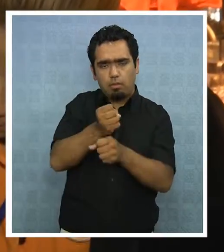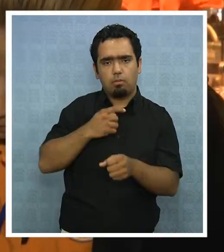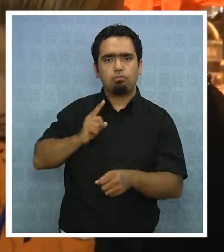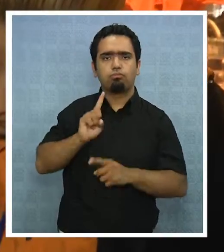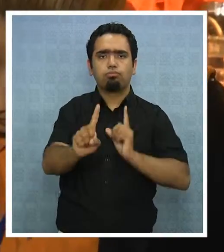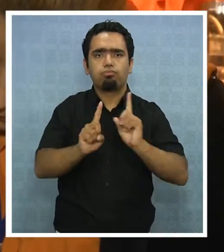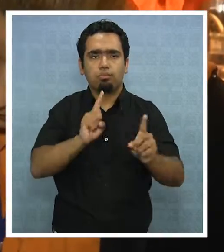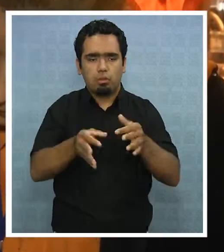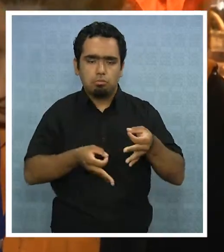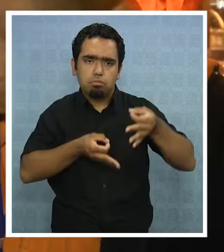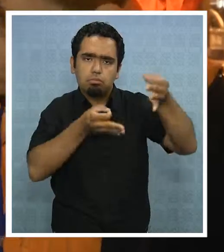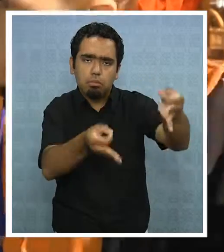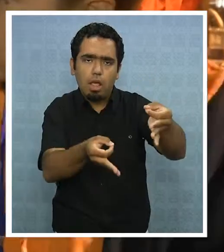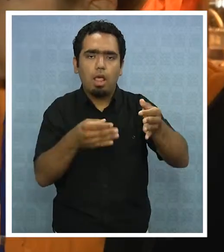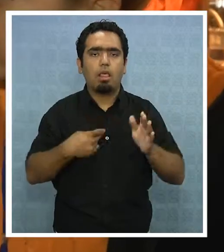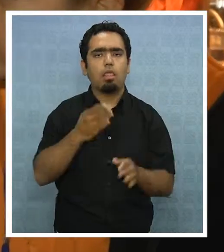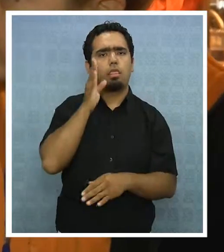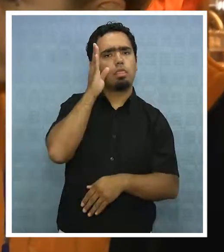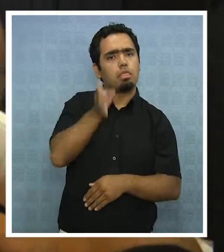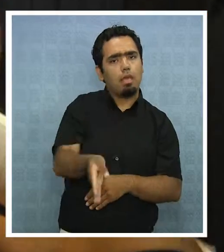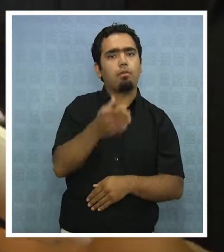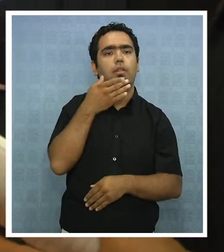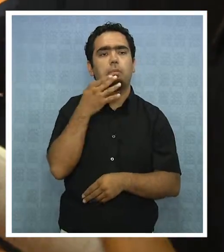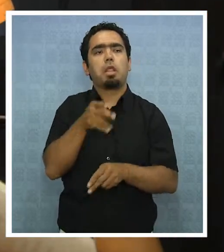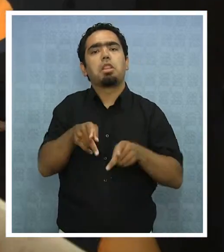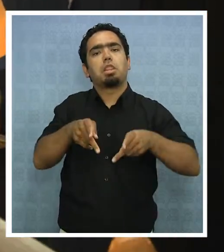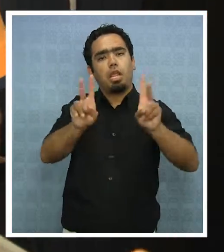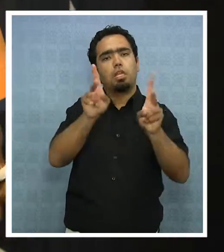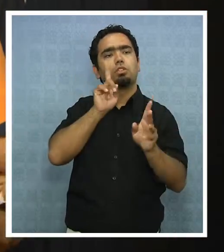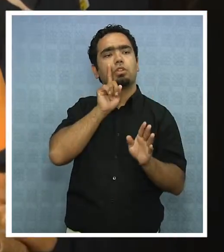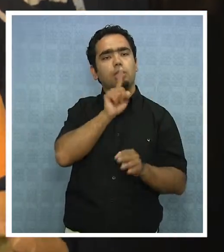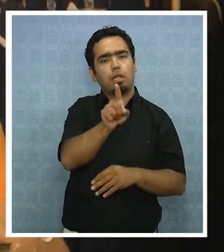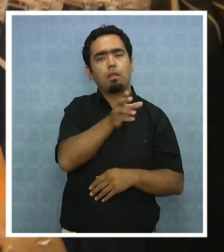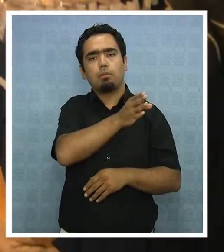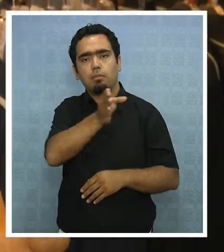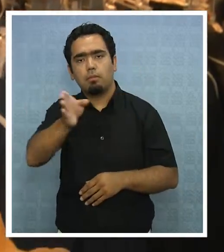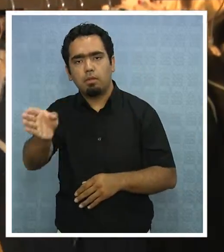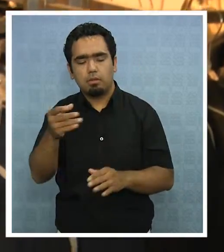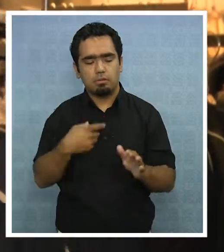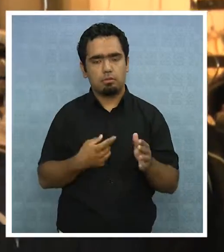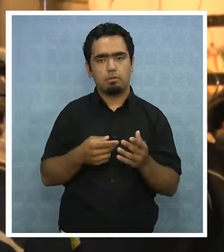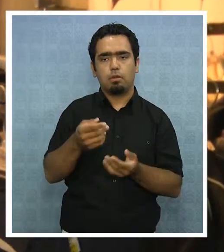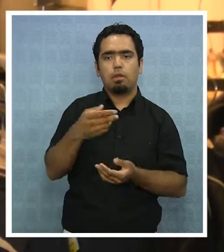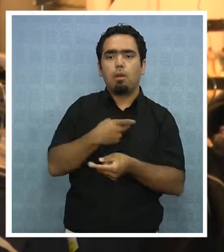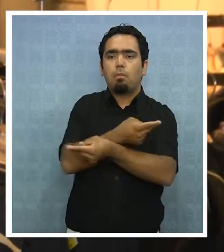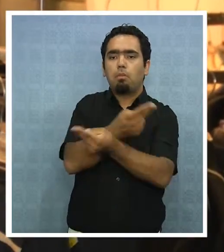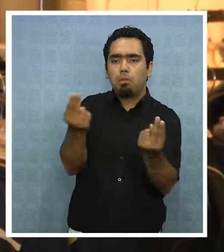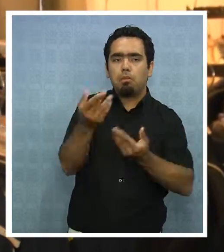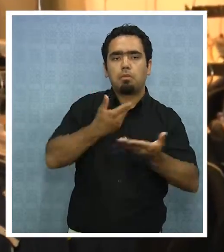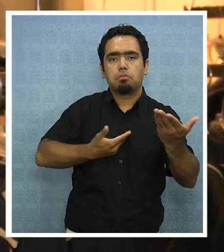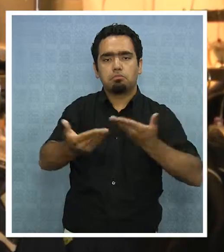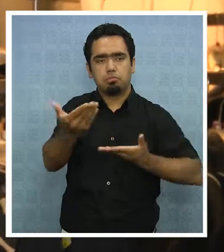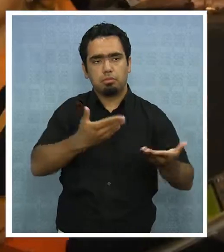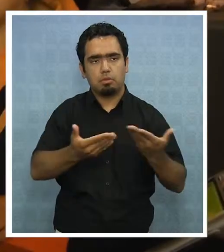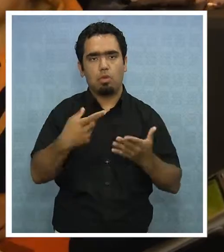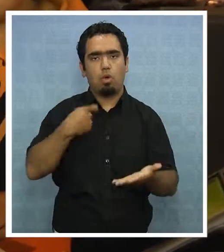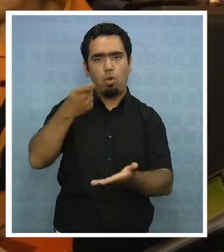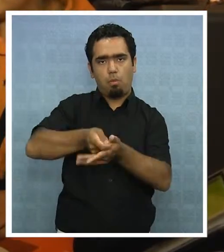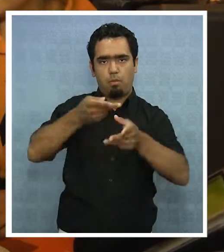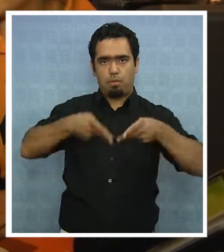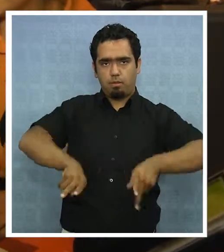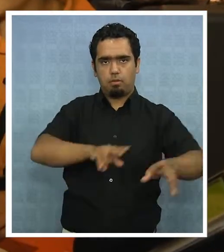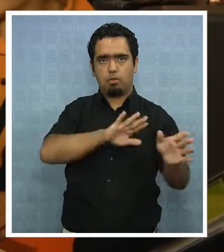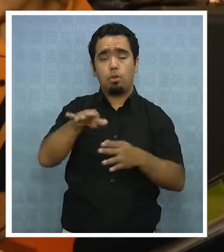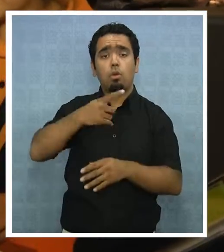de información de los deberes y derechos de quienes atienden al público que llega para hacer sus compras navideñas. Nosotros vamos a estar